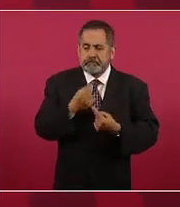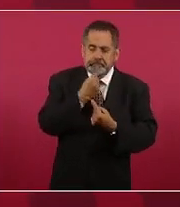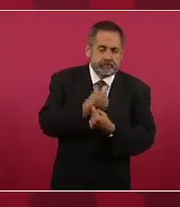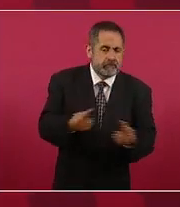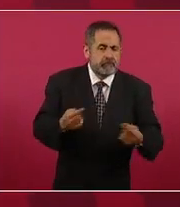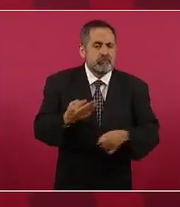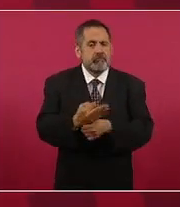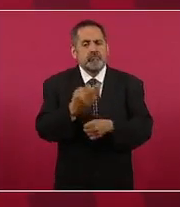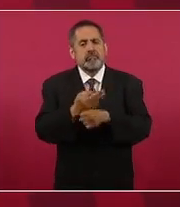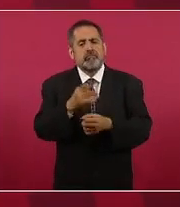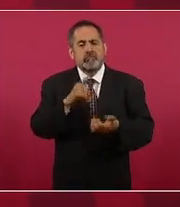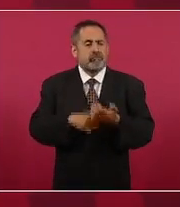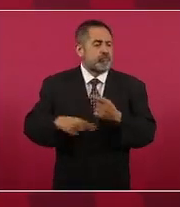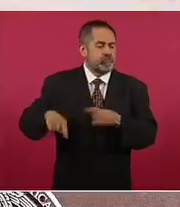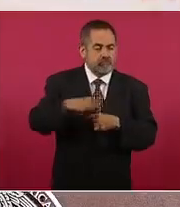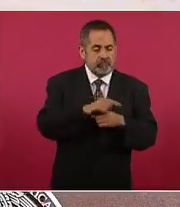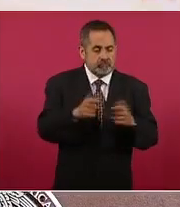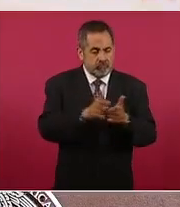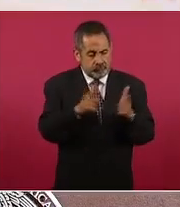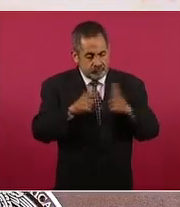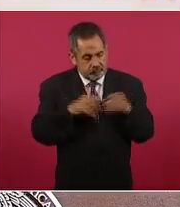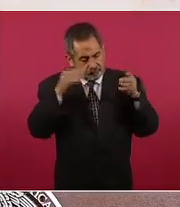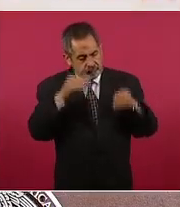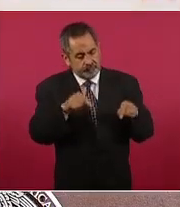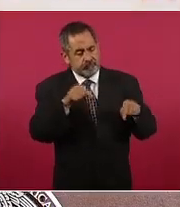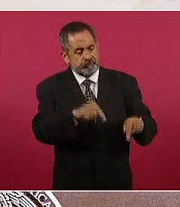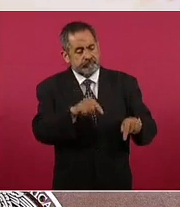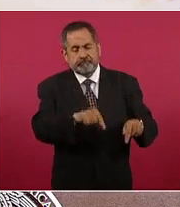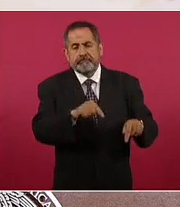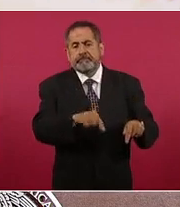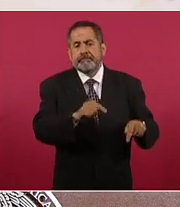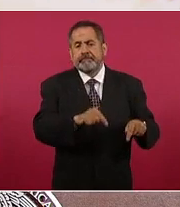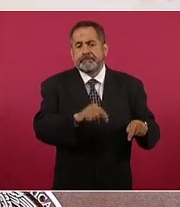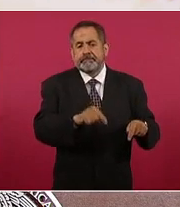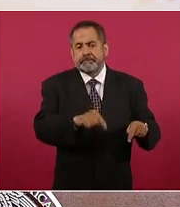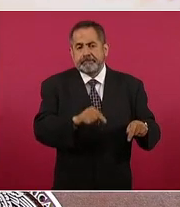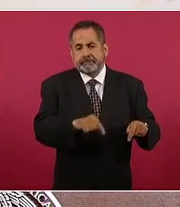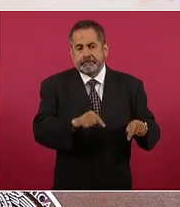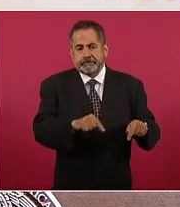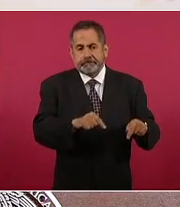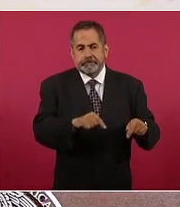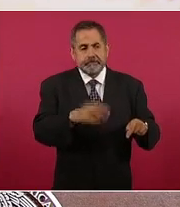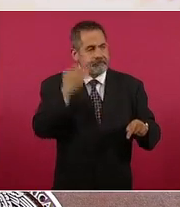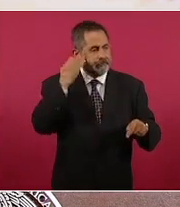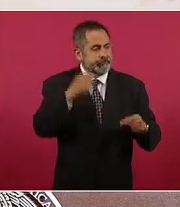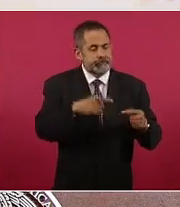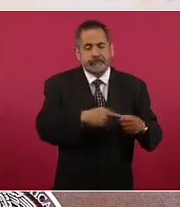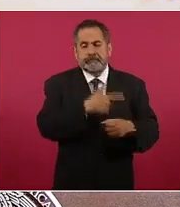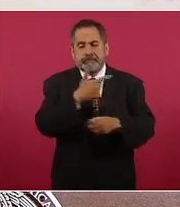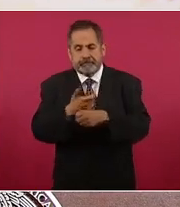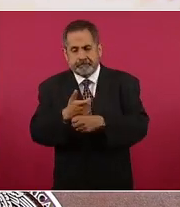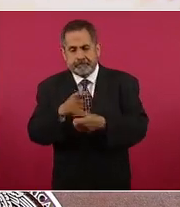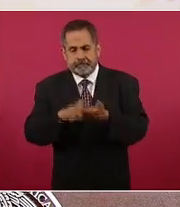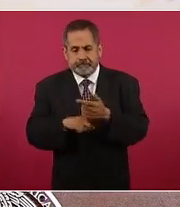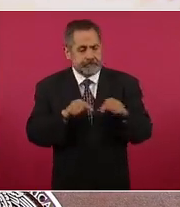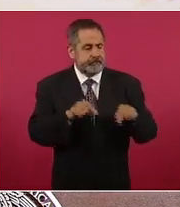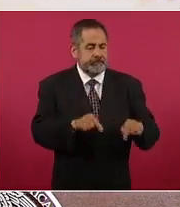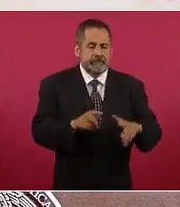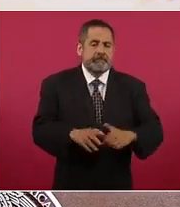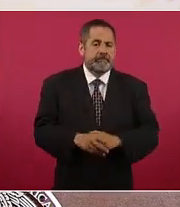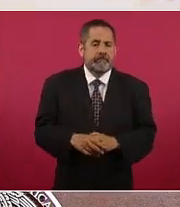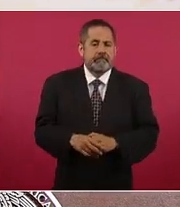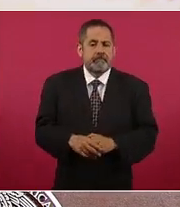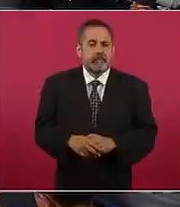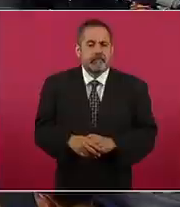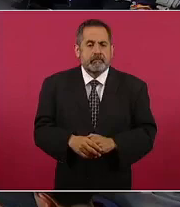son en este momento el grupo más de la séptima etapa y no el grupo inicial en su